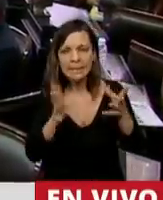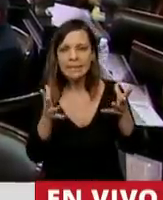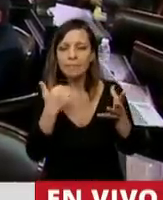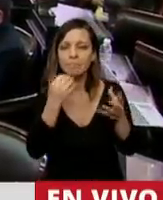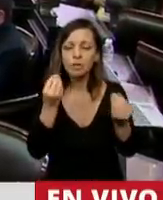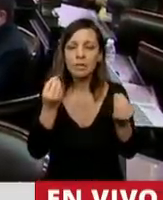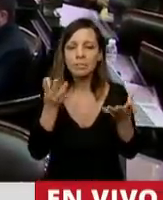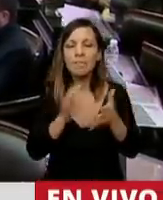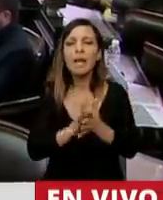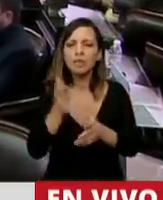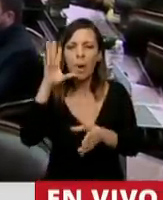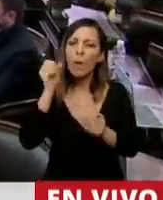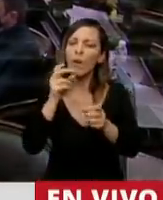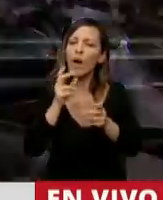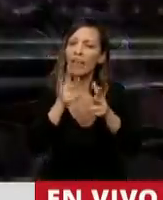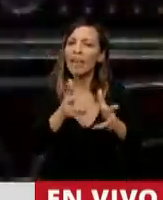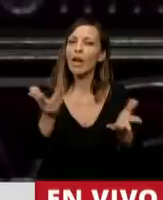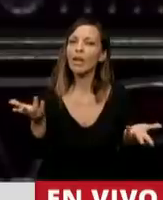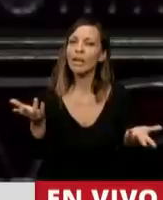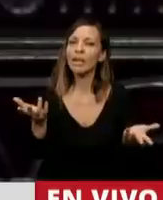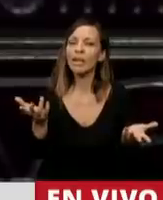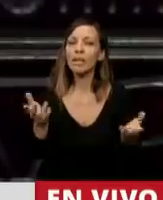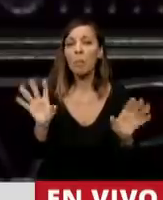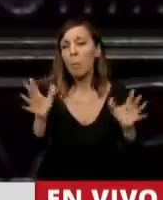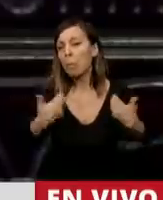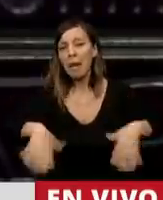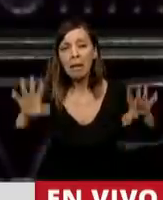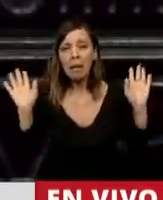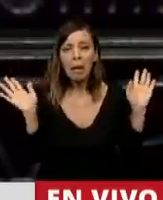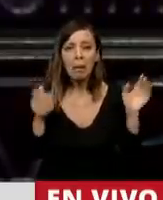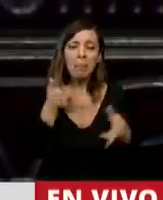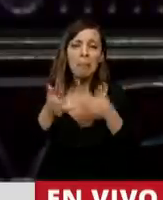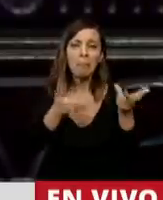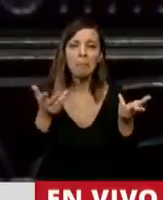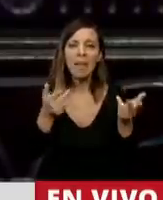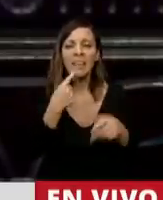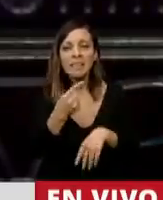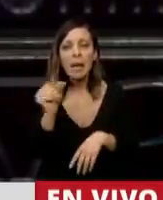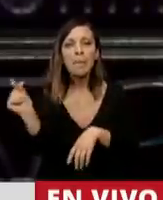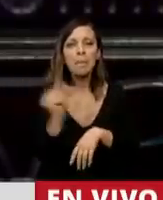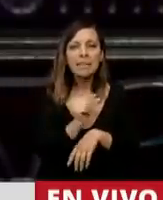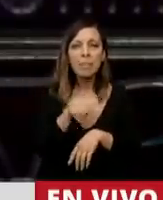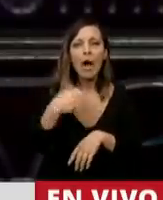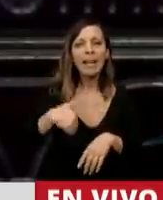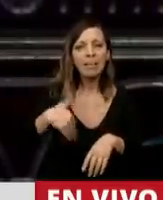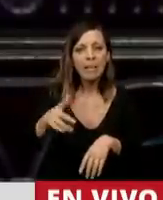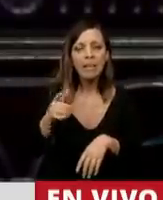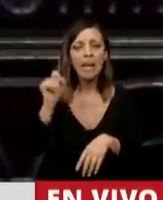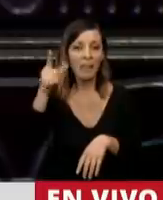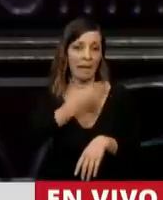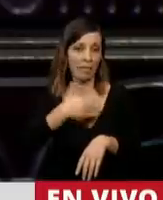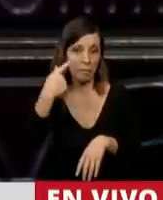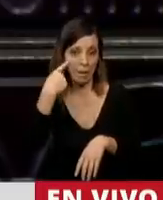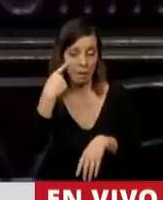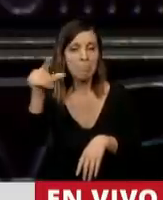ponían para el video. Decir que, muy suelto de cuerpo, el préstamo a la Argentina del Fondo